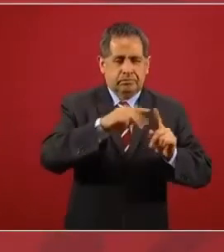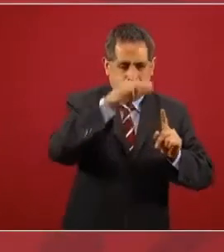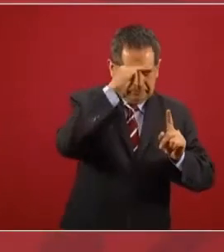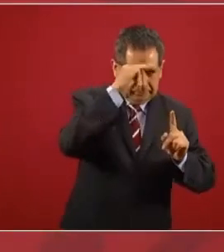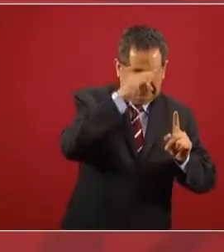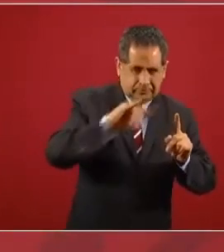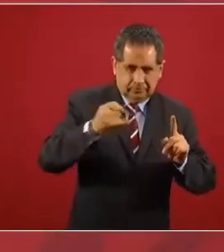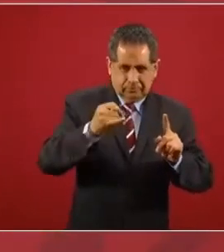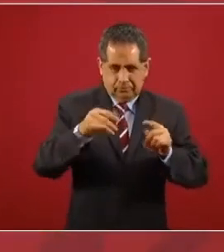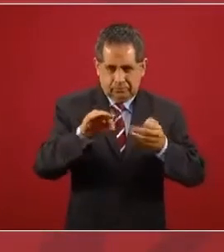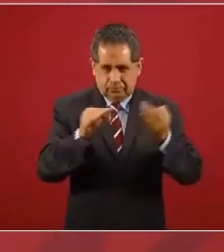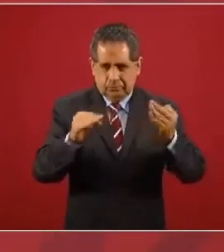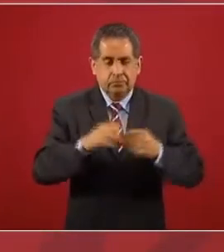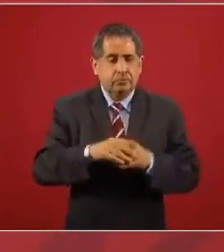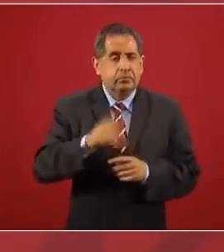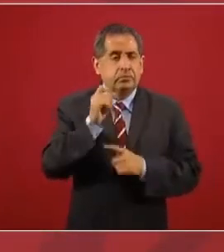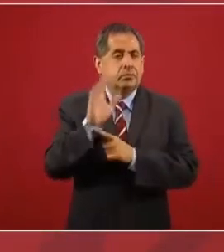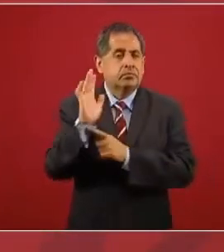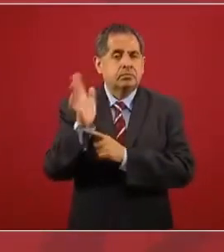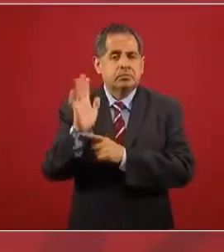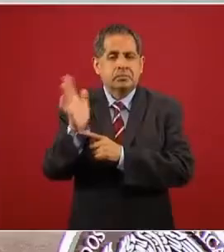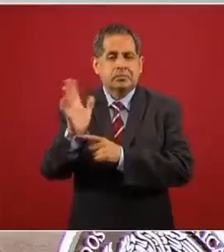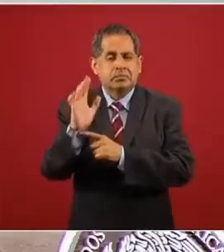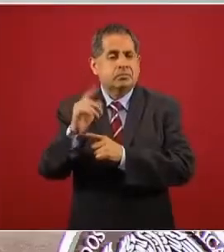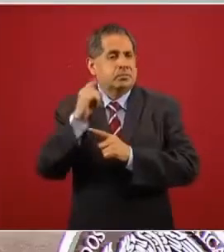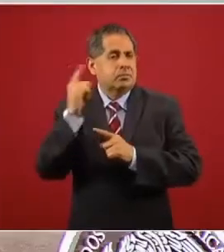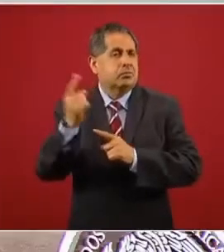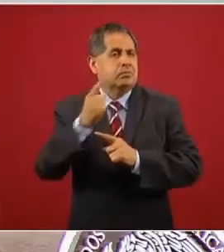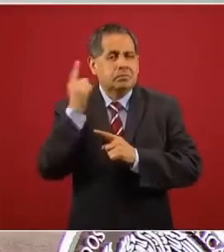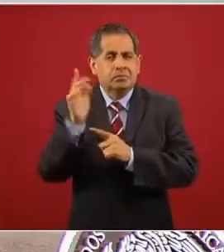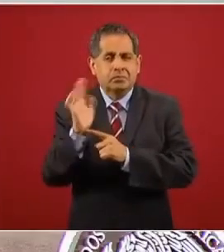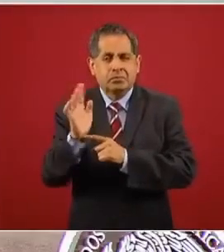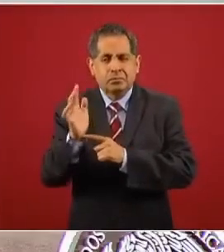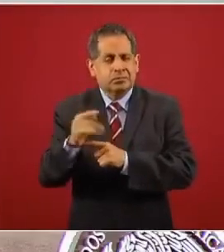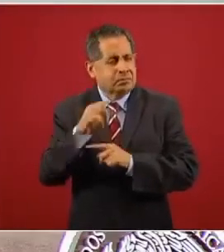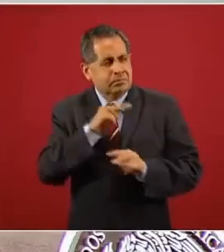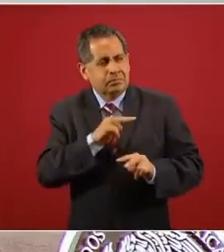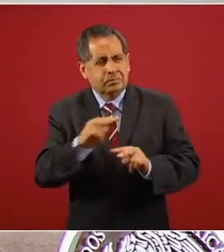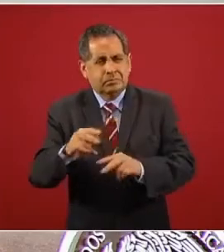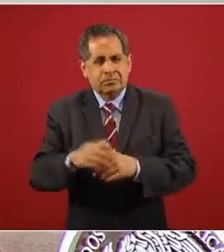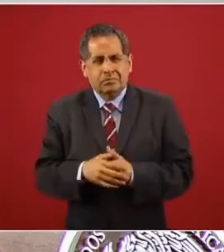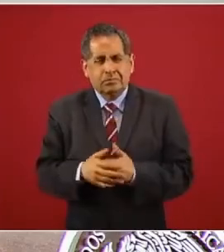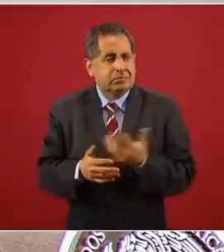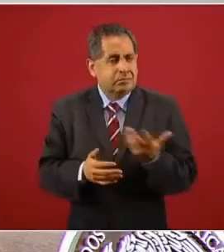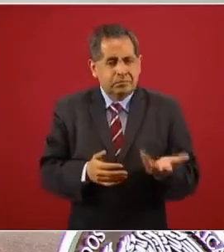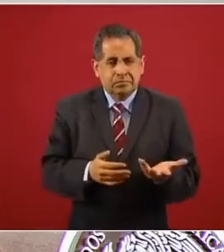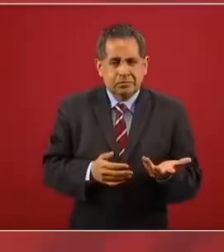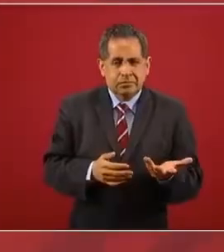los ventiladores. Imagínense, es una zona